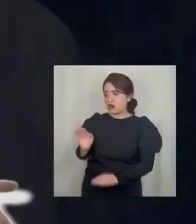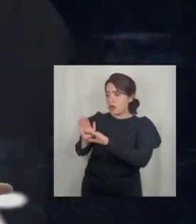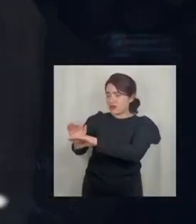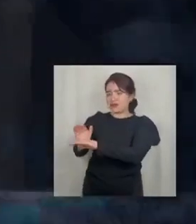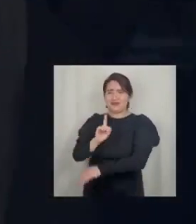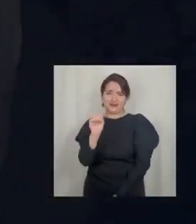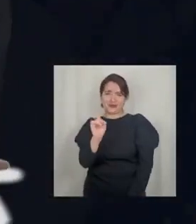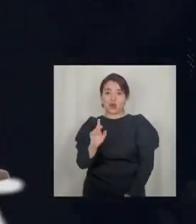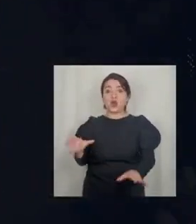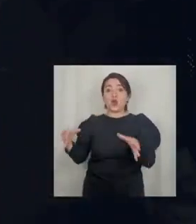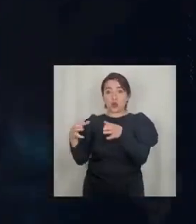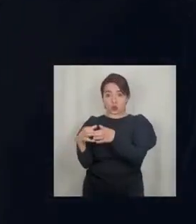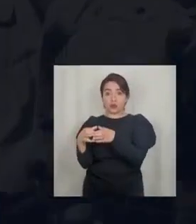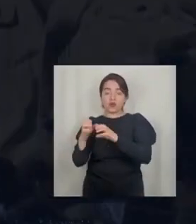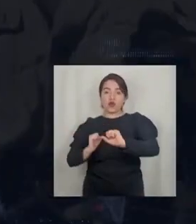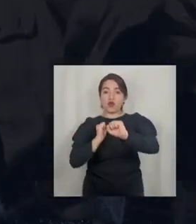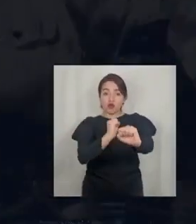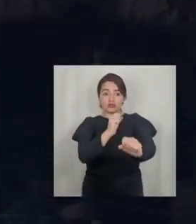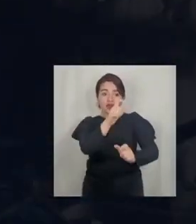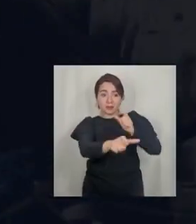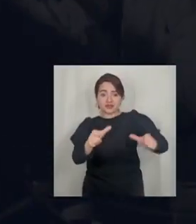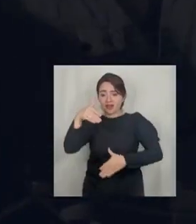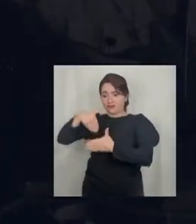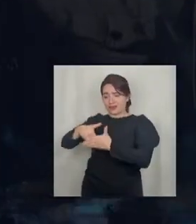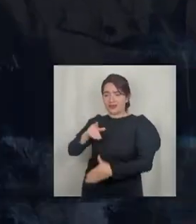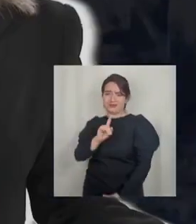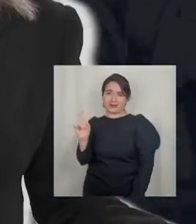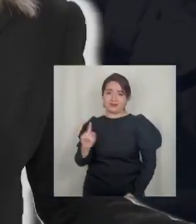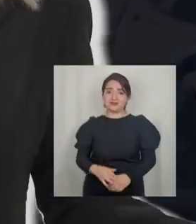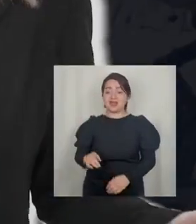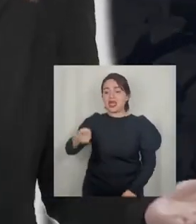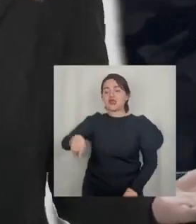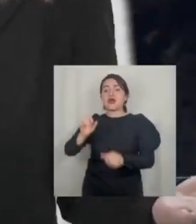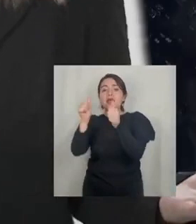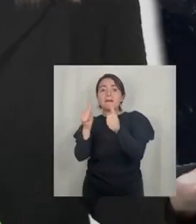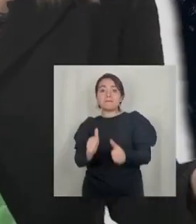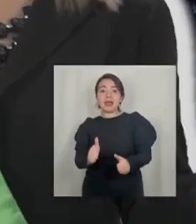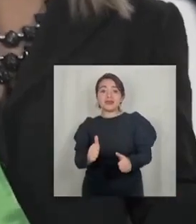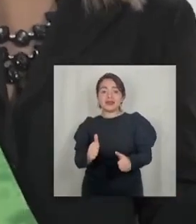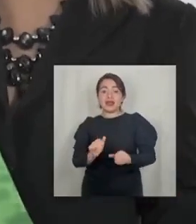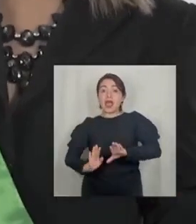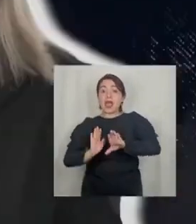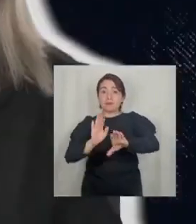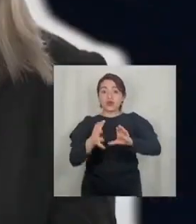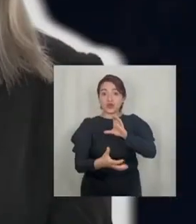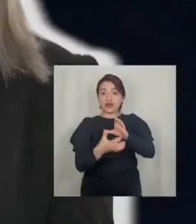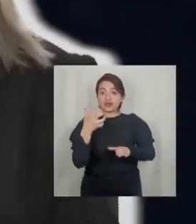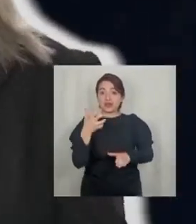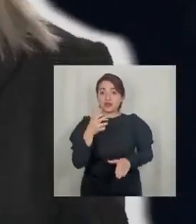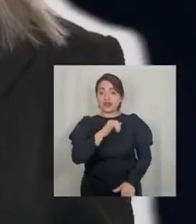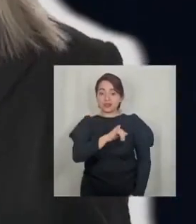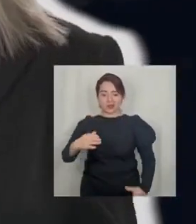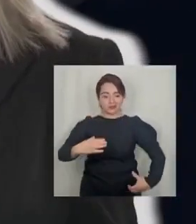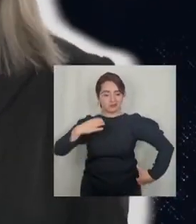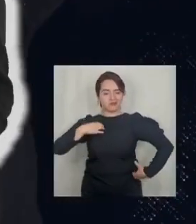podemos votar por un conglomerado Que le dio la espalda a la gente Que hizo campaña con los retiros Y que luego